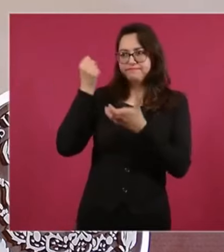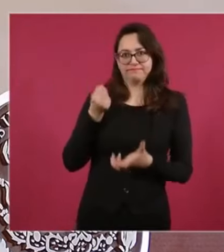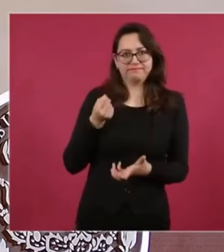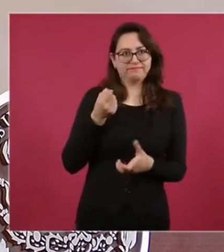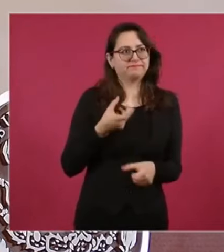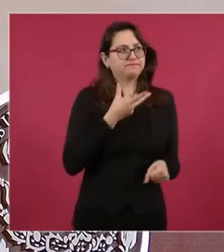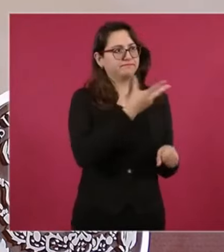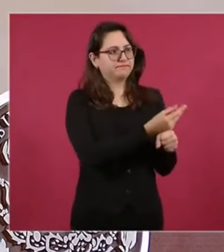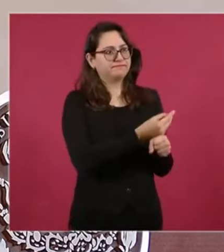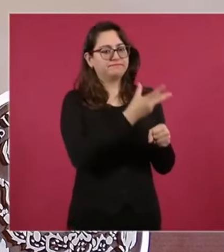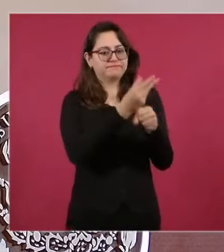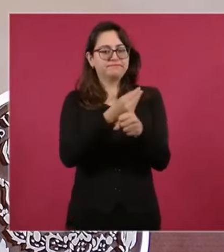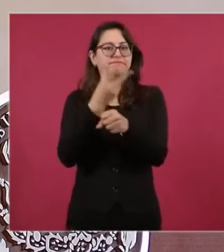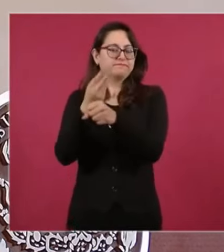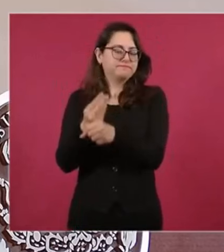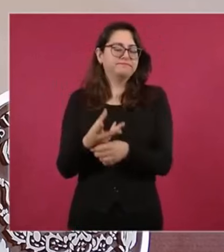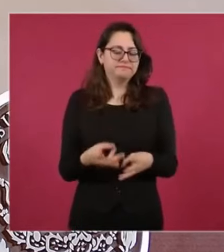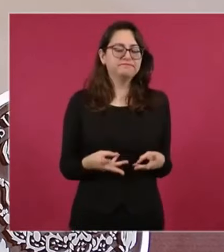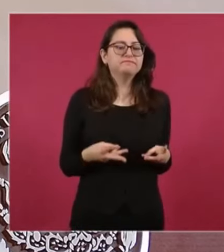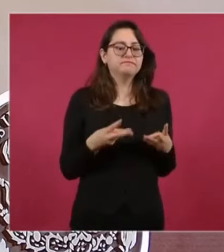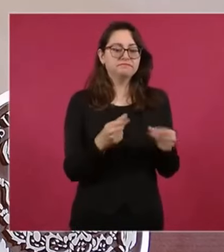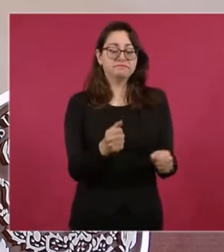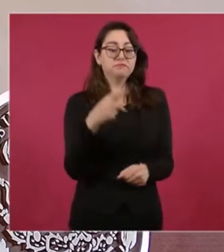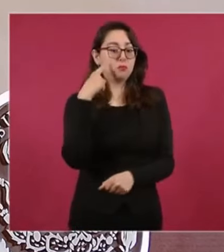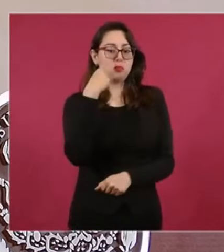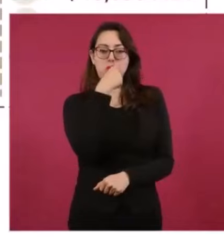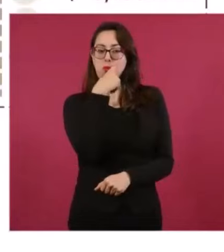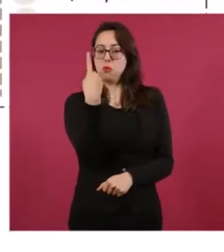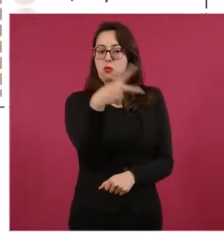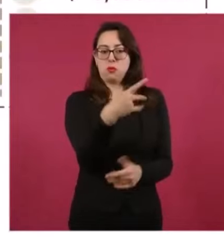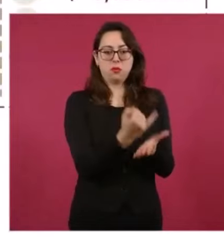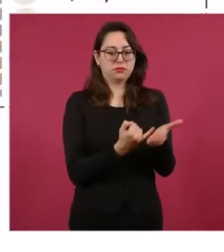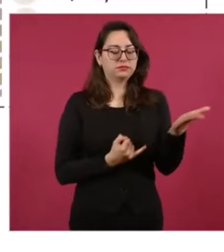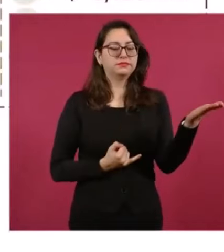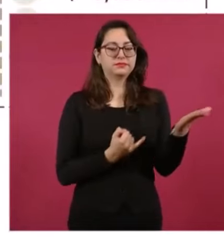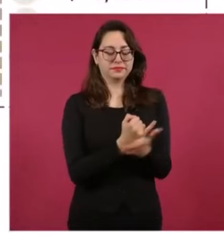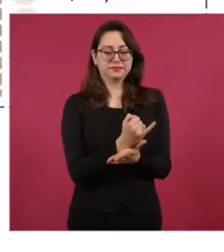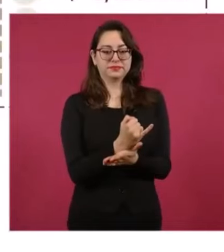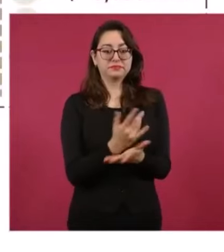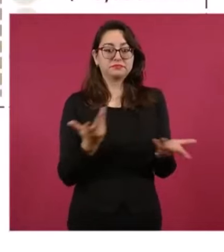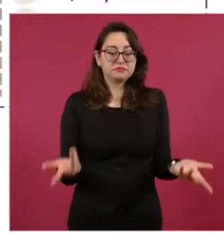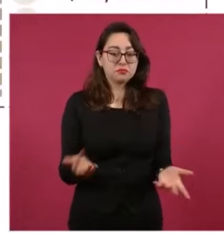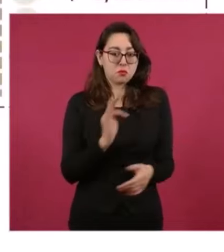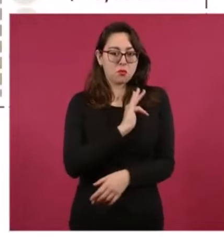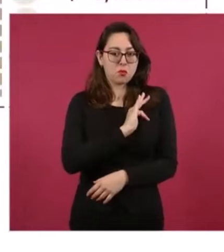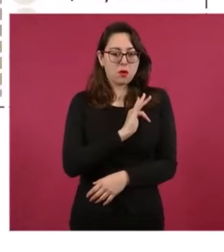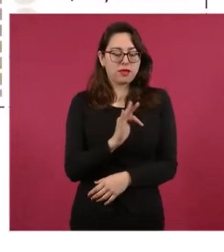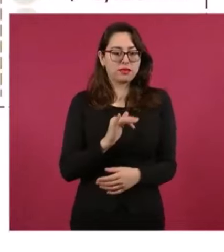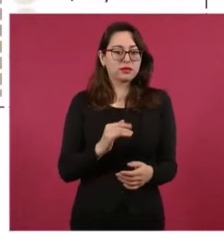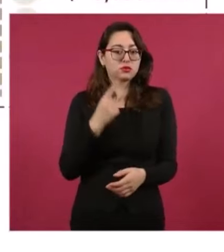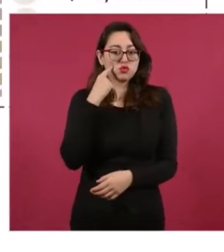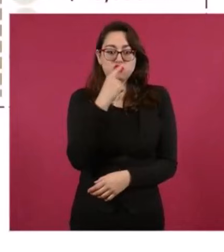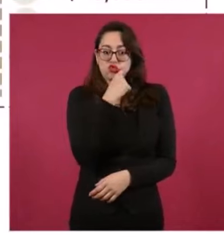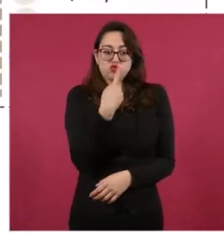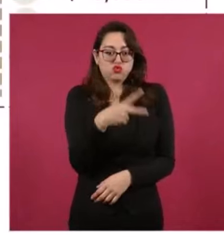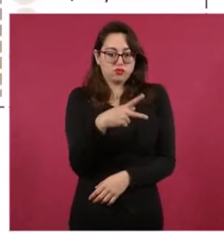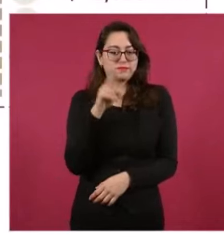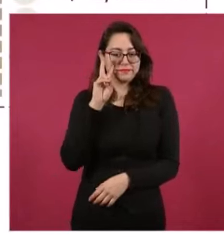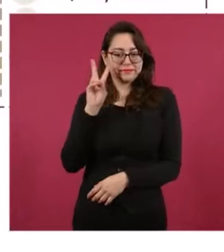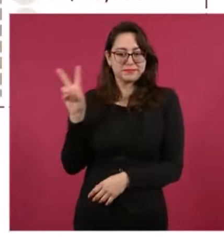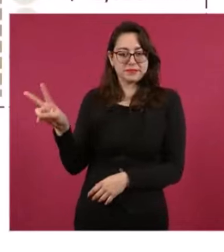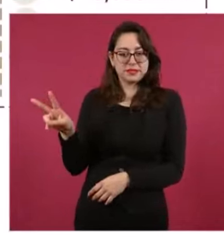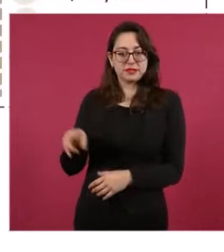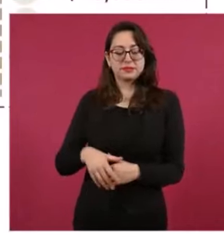de apoyo que tiene el programa utilizarlos, ya sea en la ampliación o el mejoramiento de sus instalaciones, en el horario